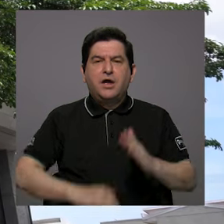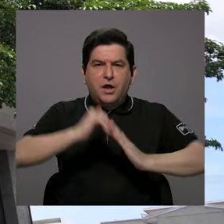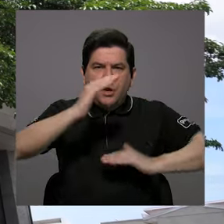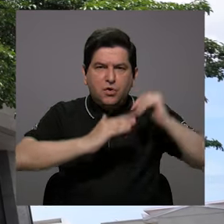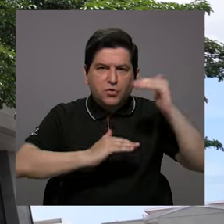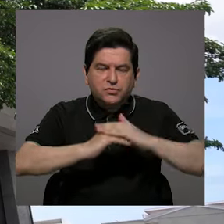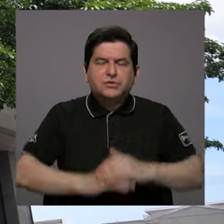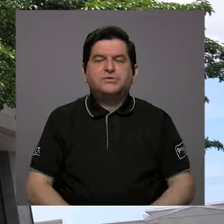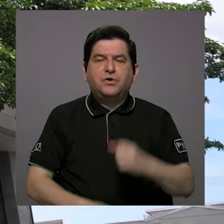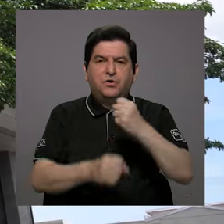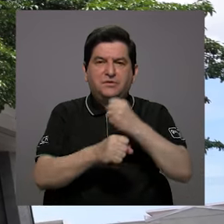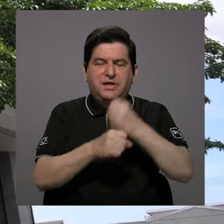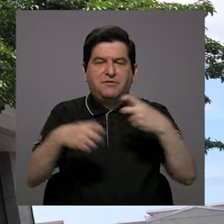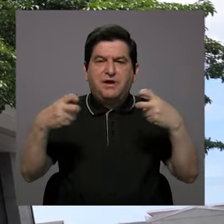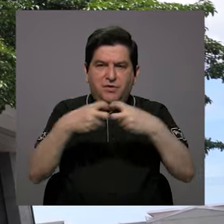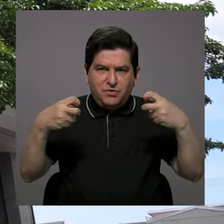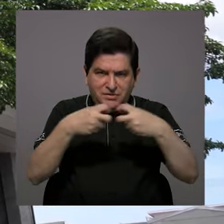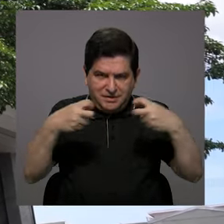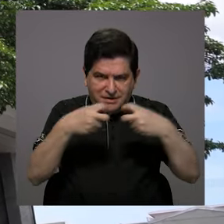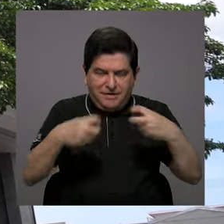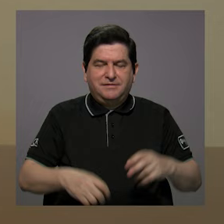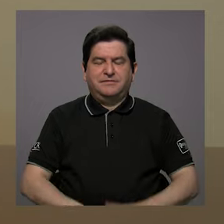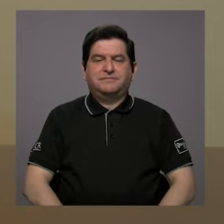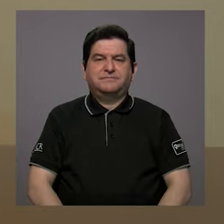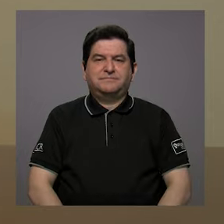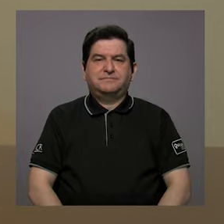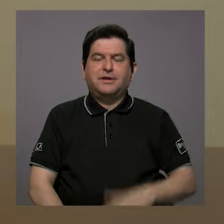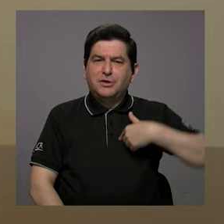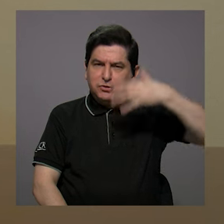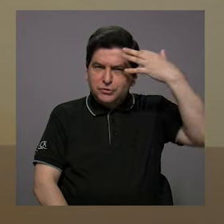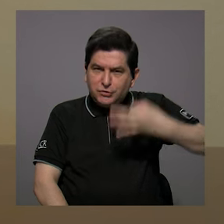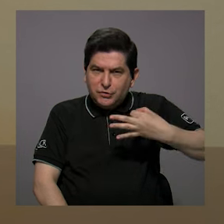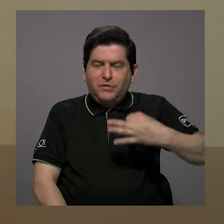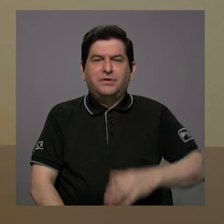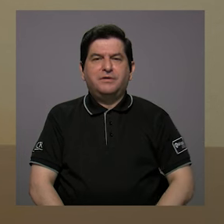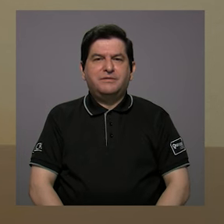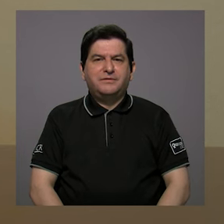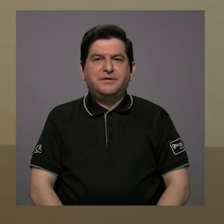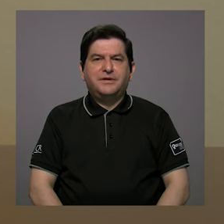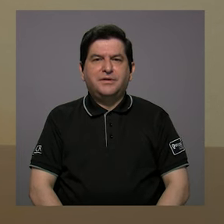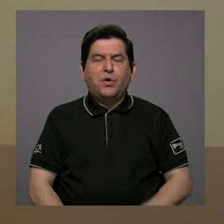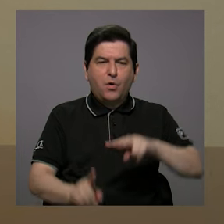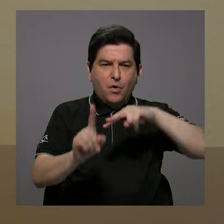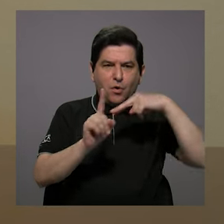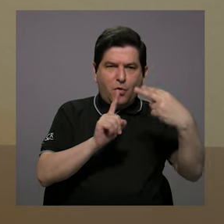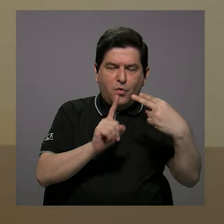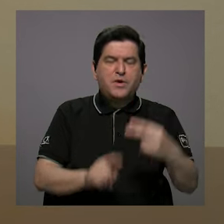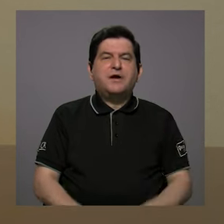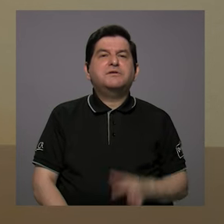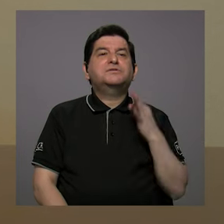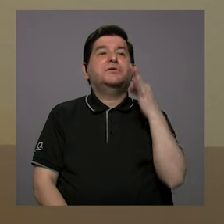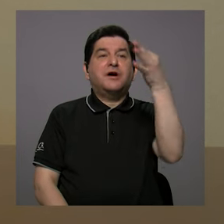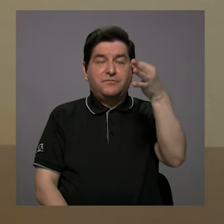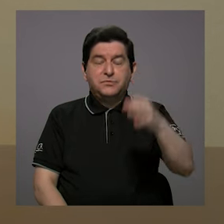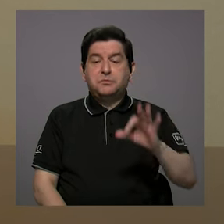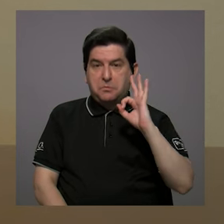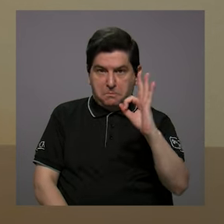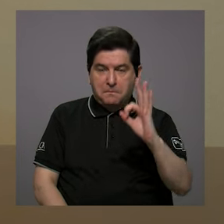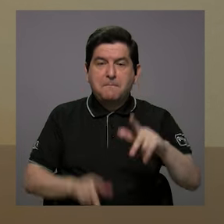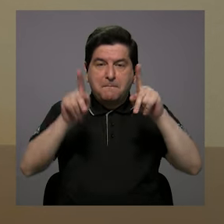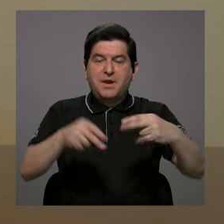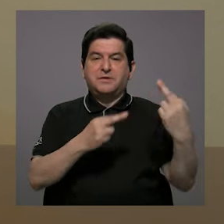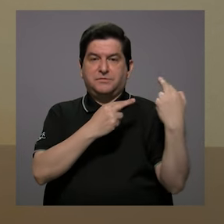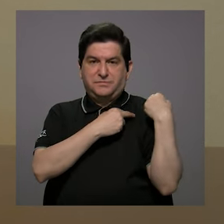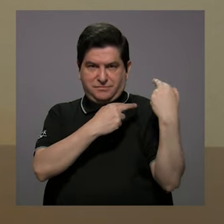en obras civiles, en obras eléctricas, etc. Me parece que fue muy visionario de parte de quienes